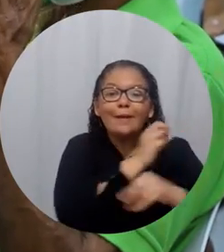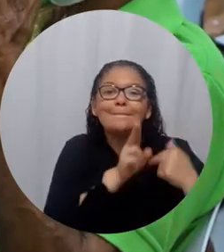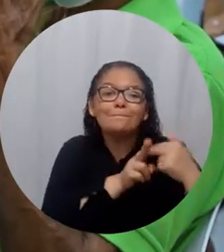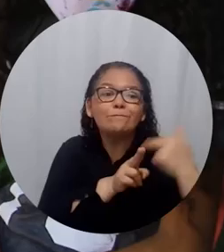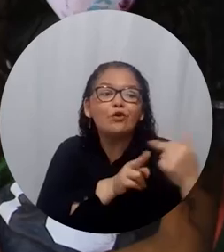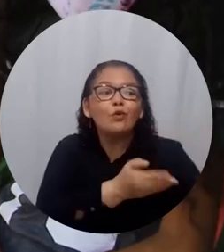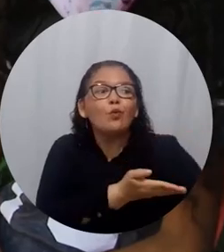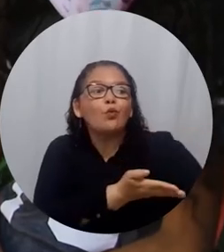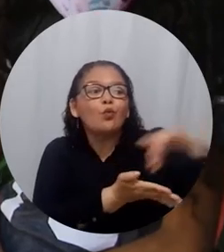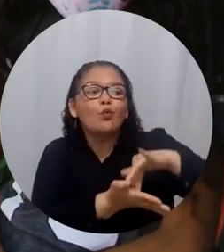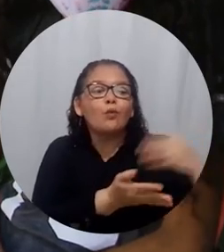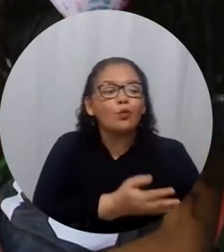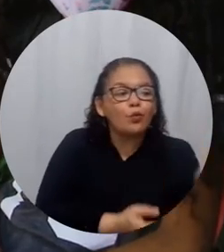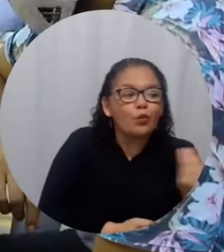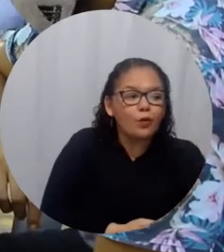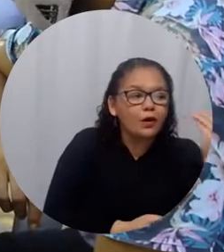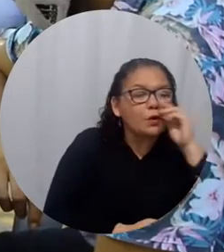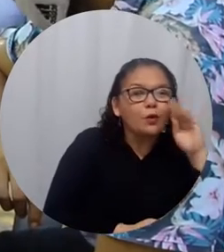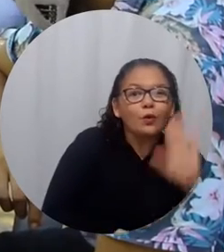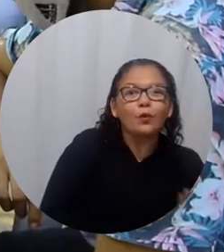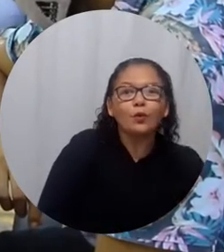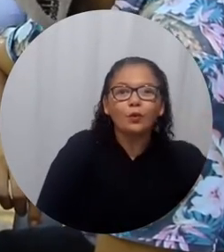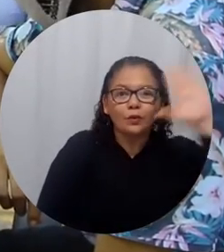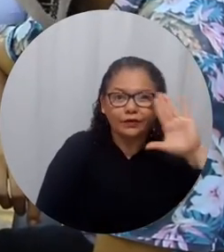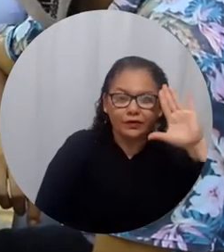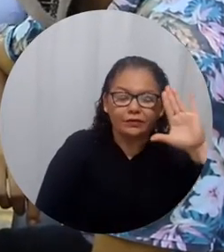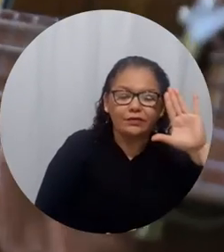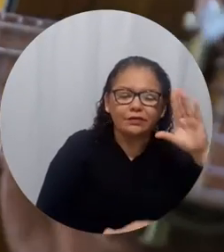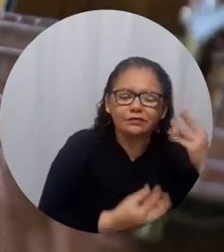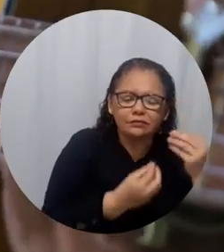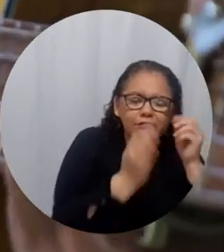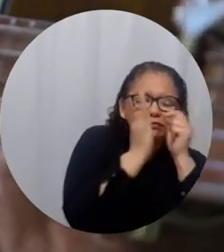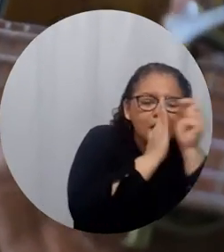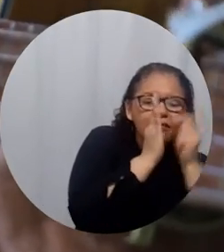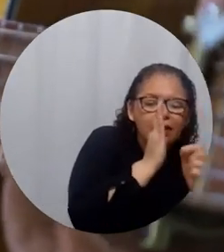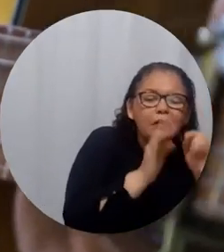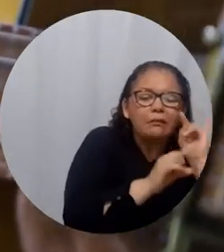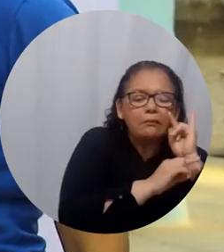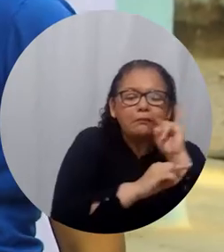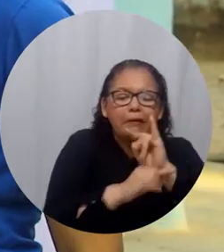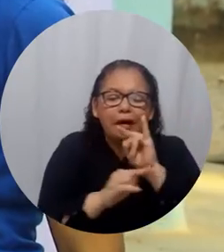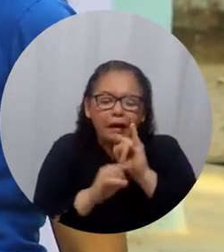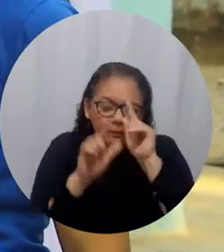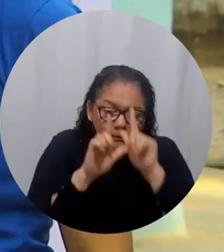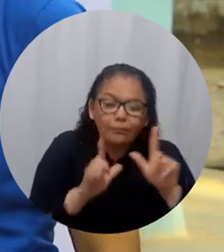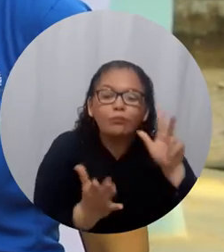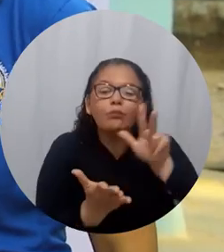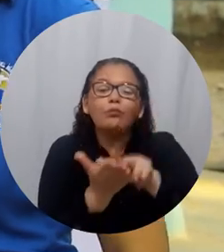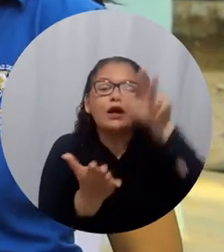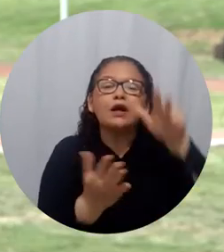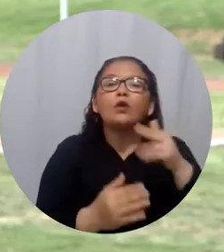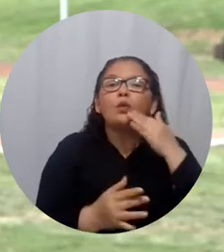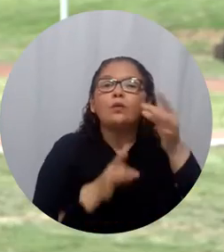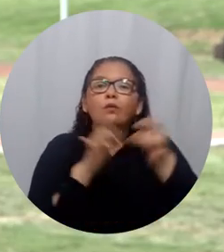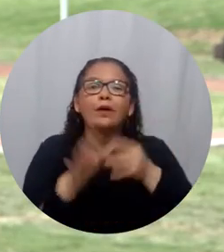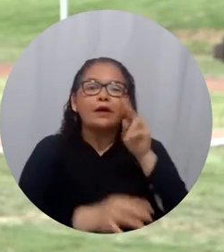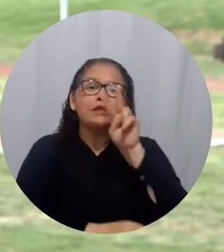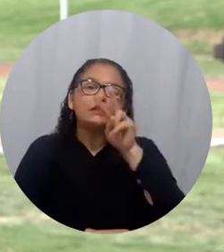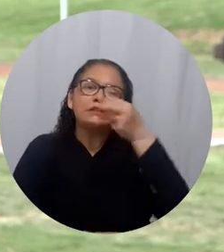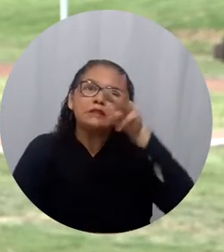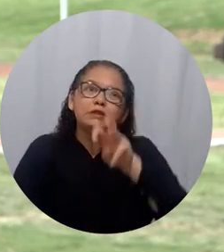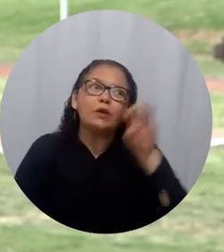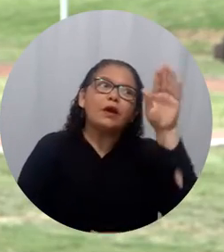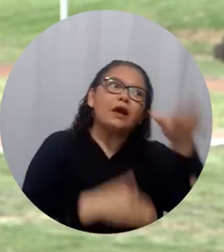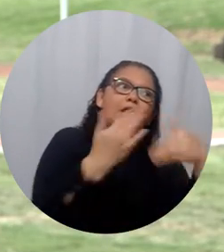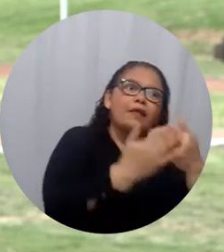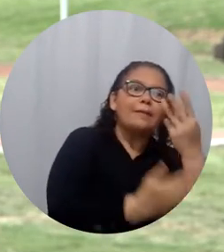Universidad del Matalena con fines de acreditación en alta calidad que se realizará entre 18 y 20 de octubre El programa de atención